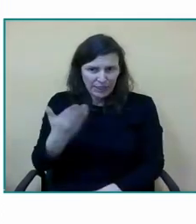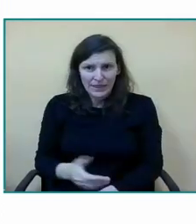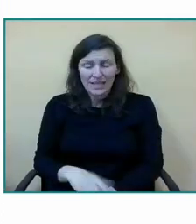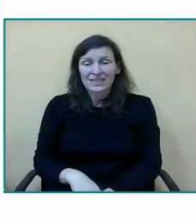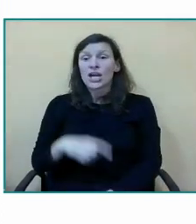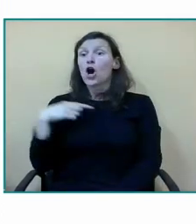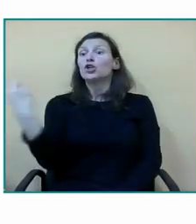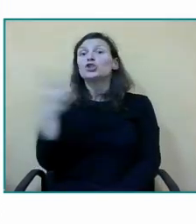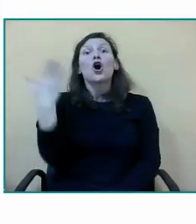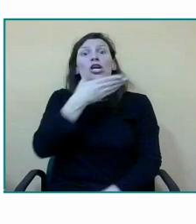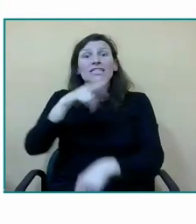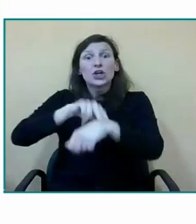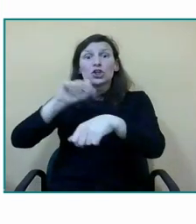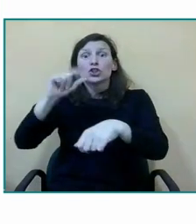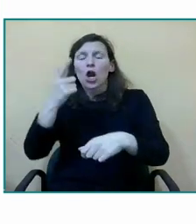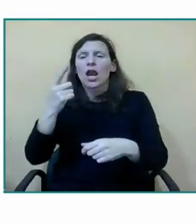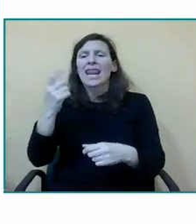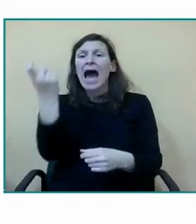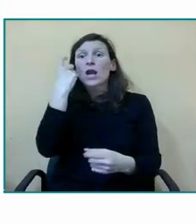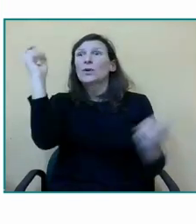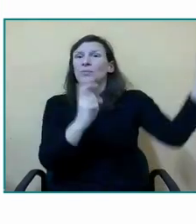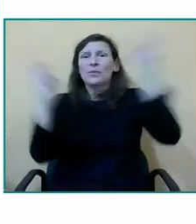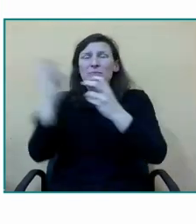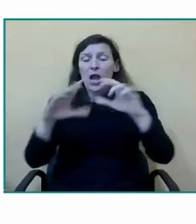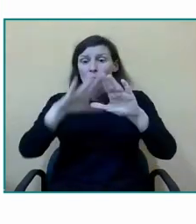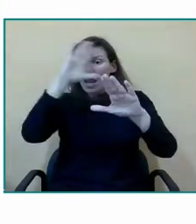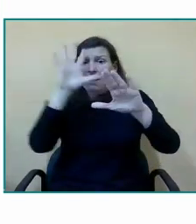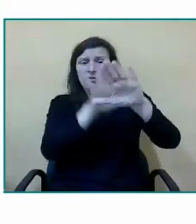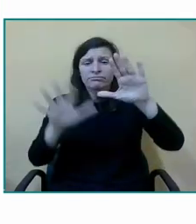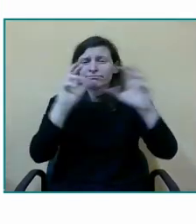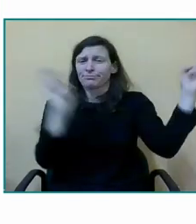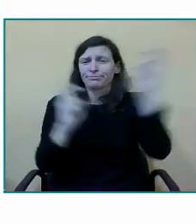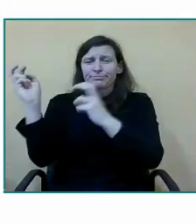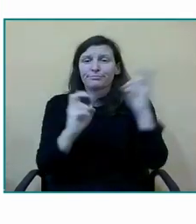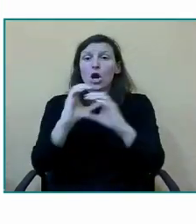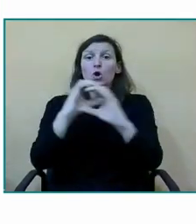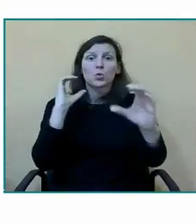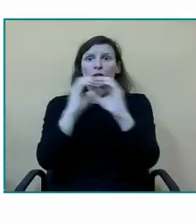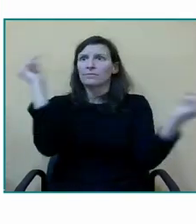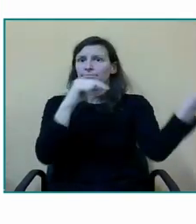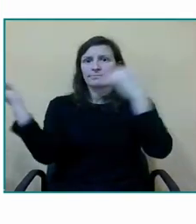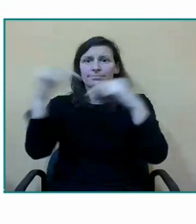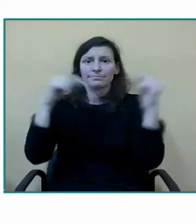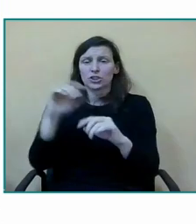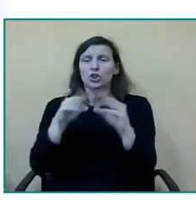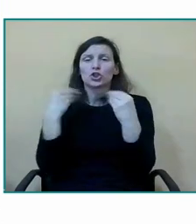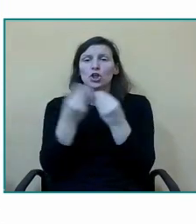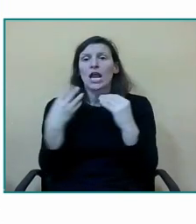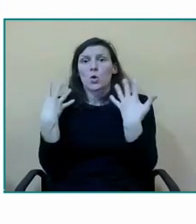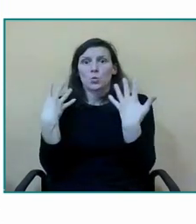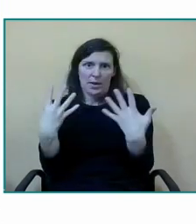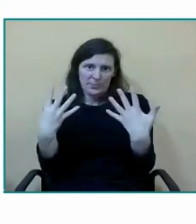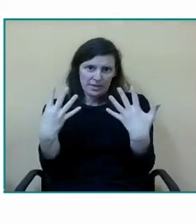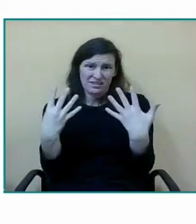son muchísimas y quiero hacerlo reflejar una vez que ya se inicia